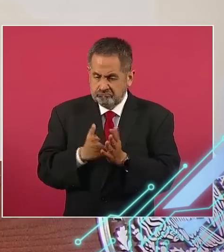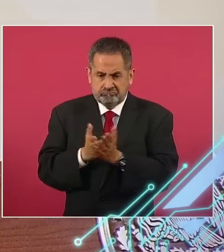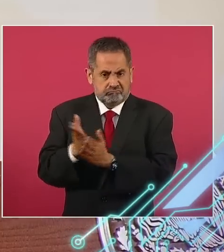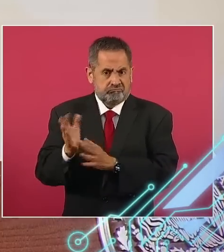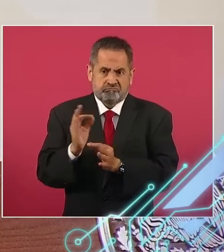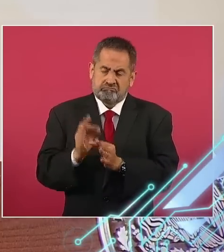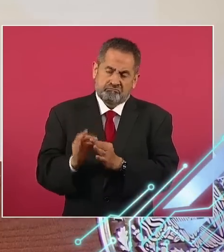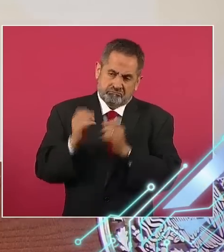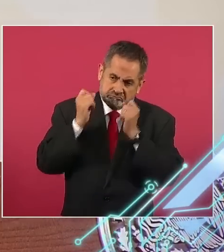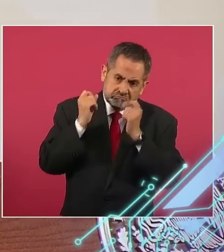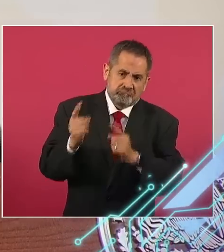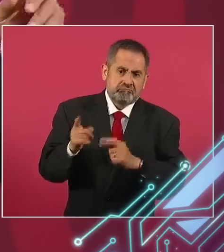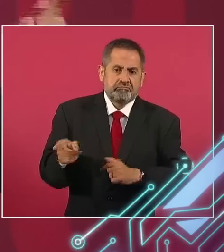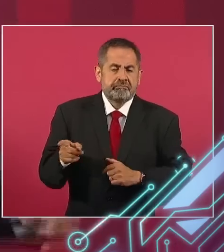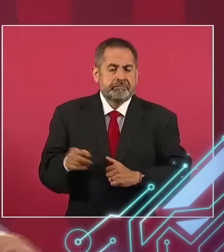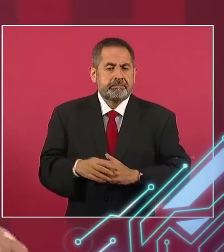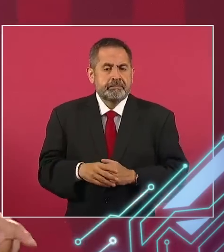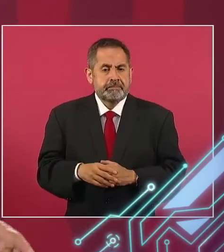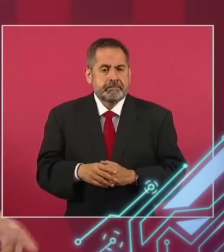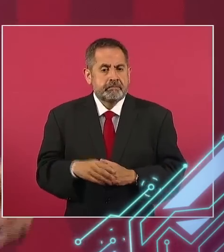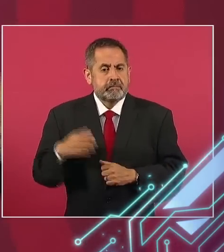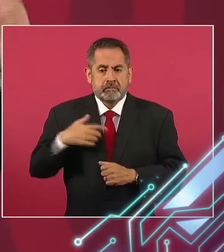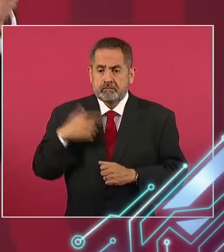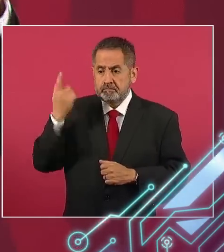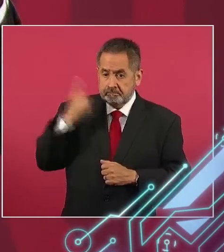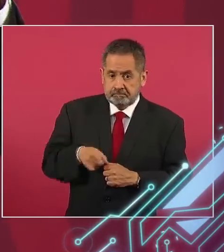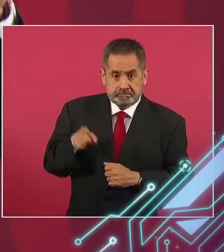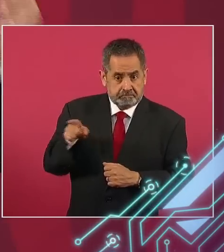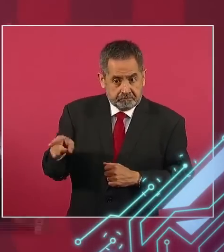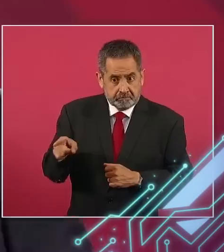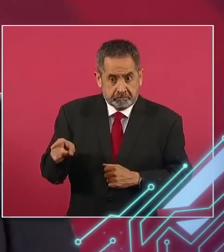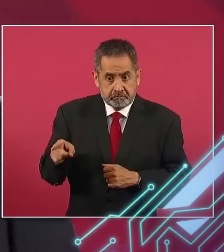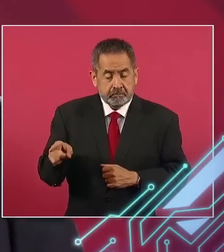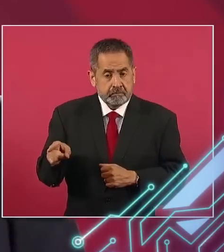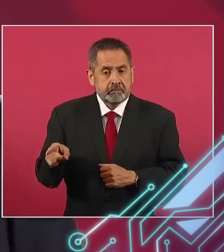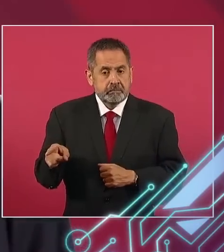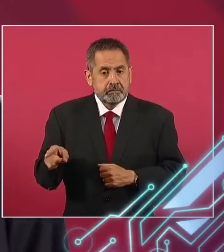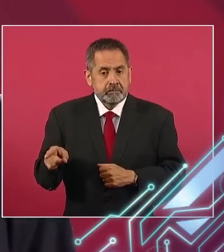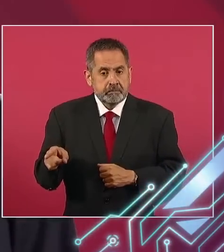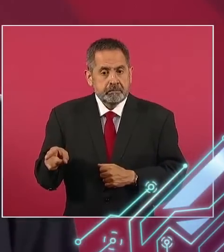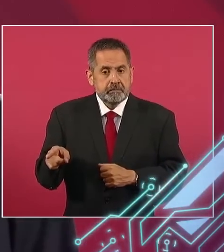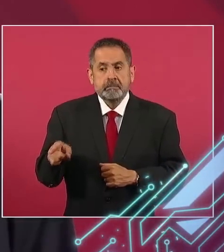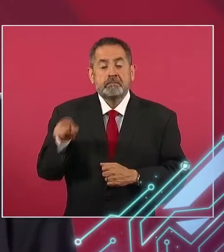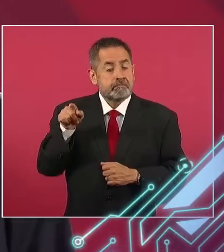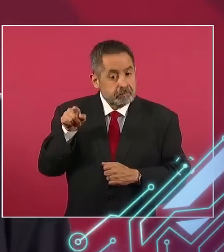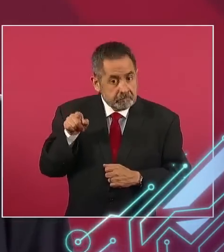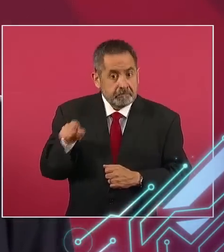porque di la instrucción, se abre